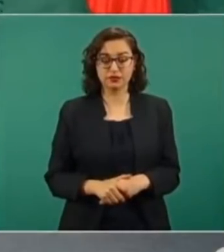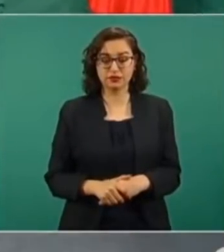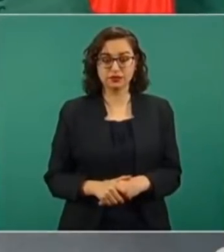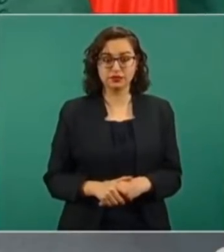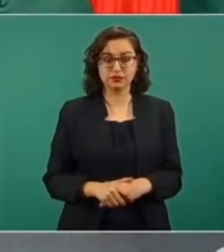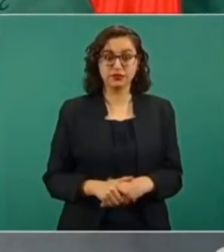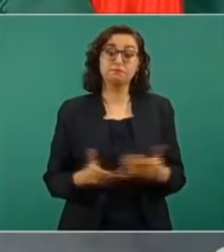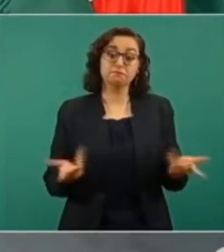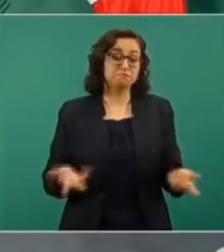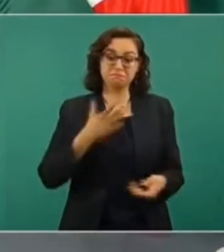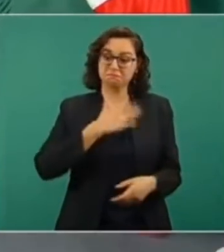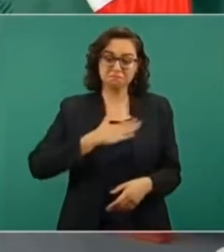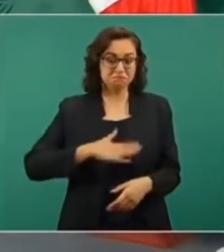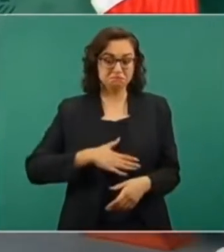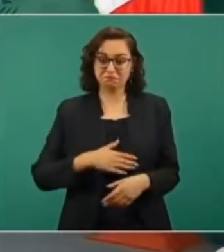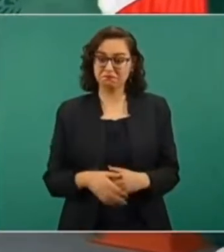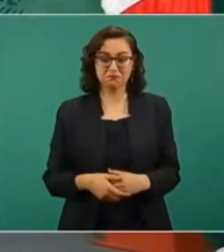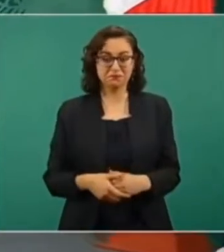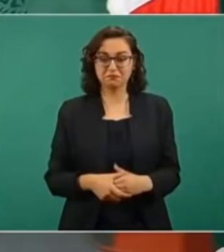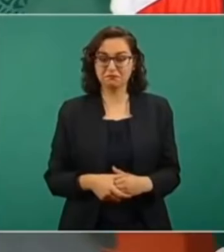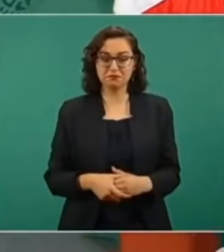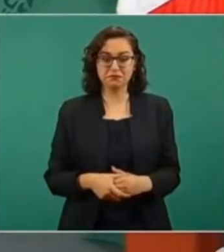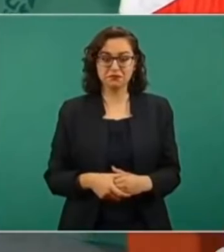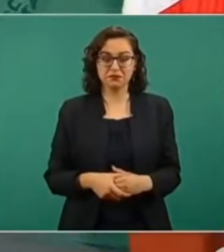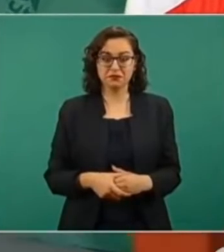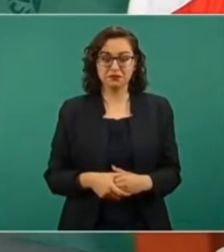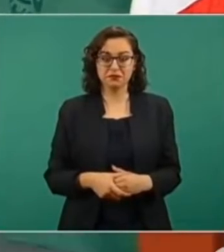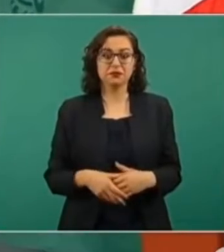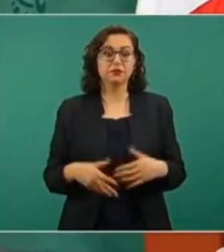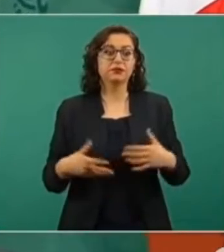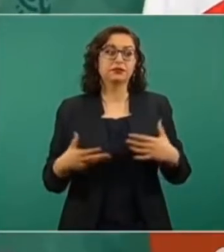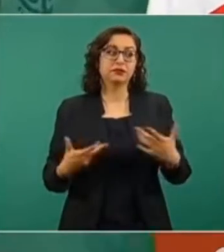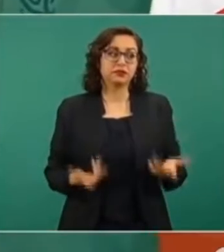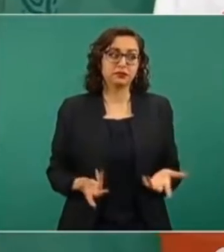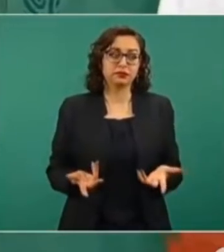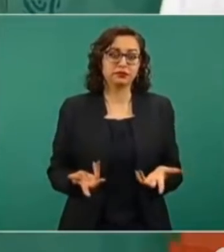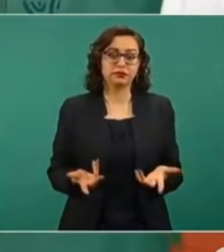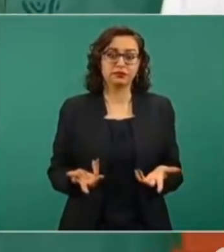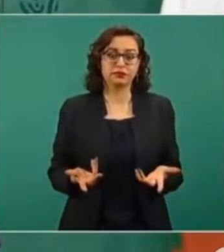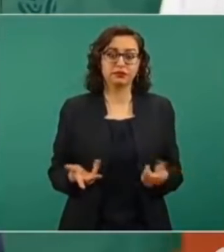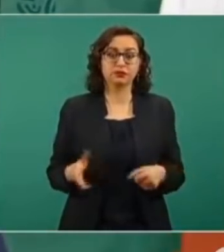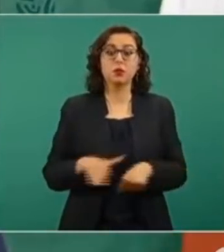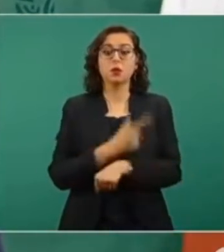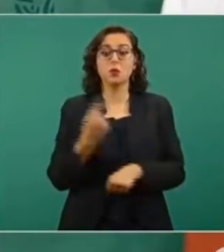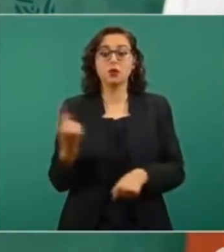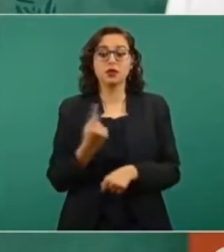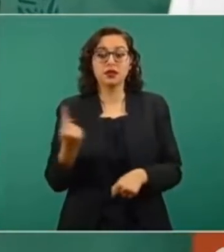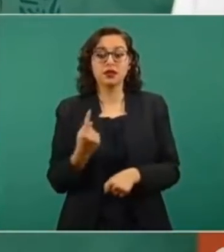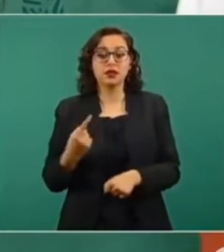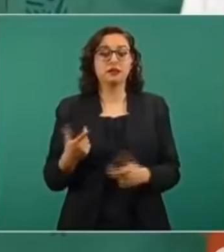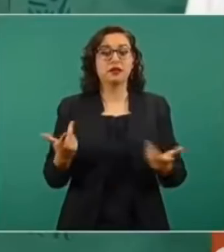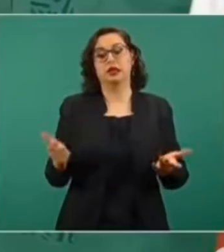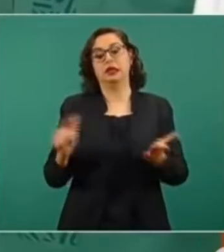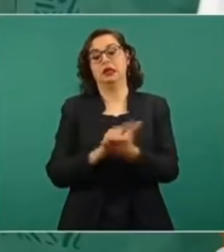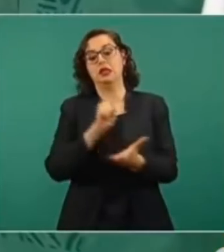Una gran injusticia por todos los recovecos legales que les